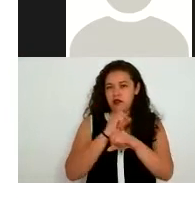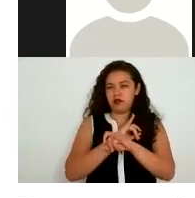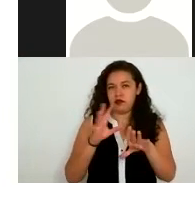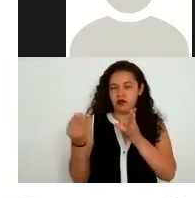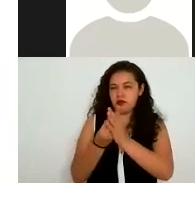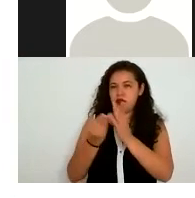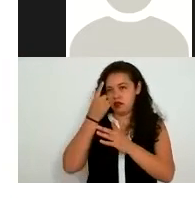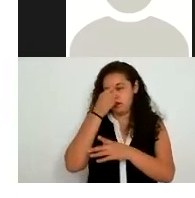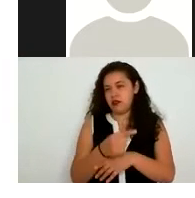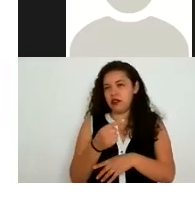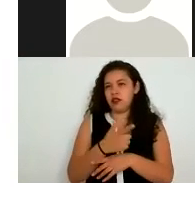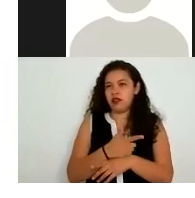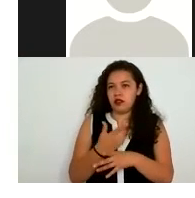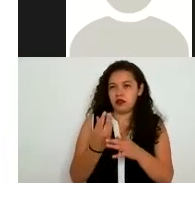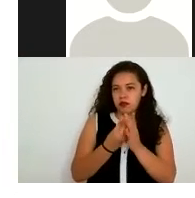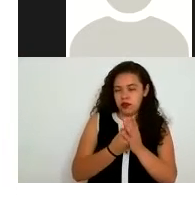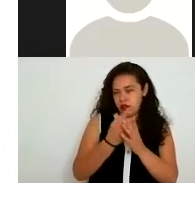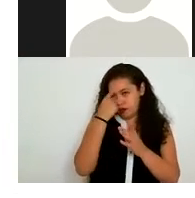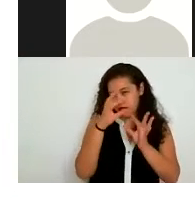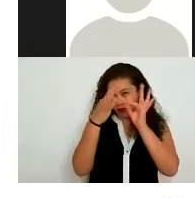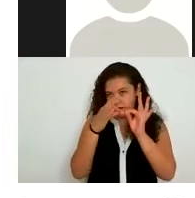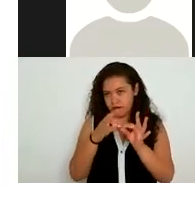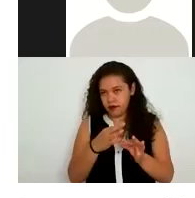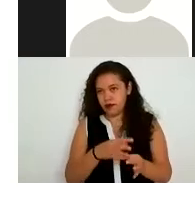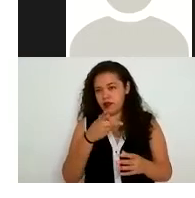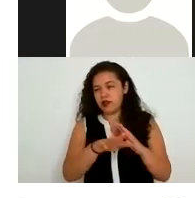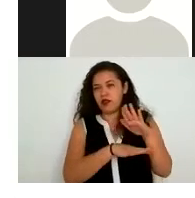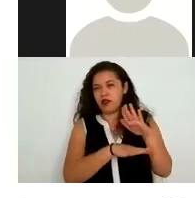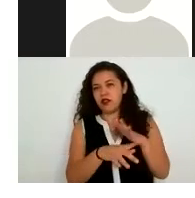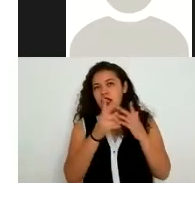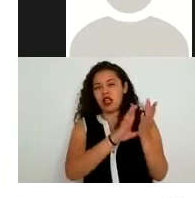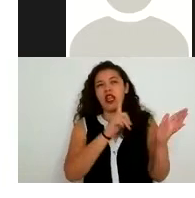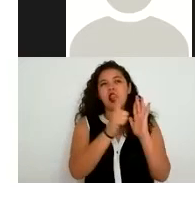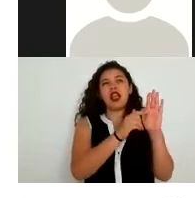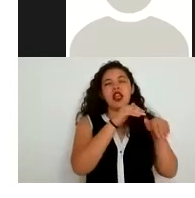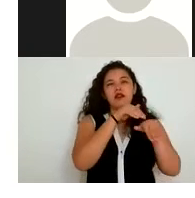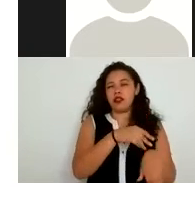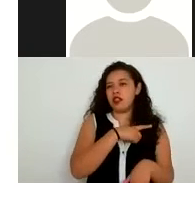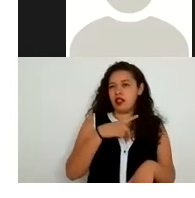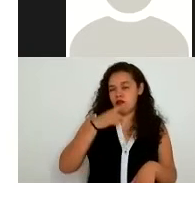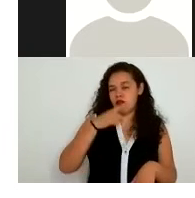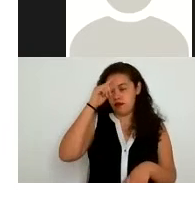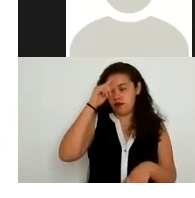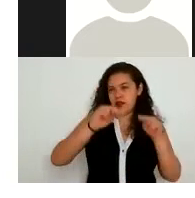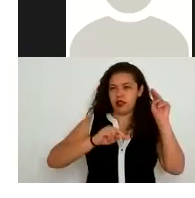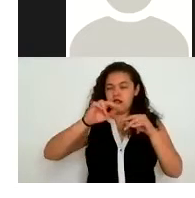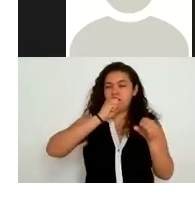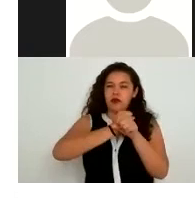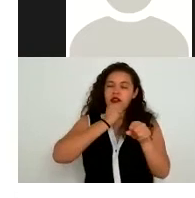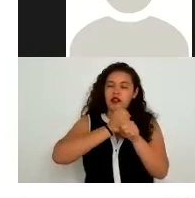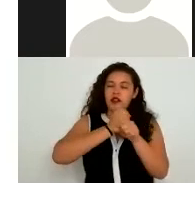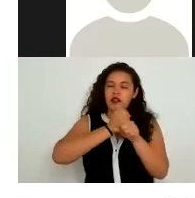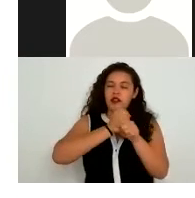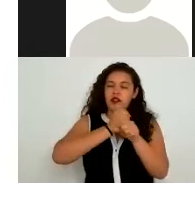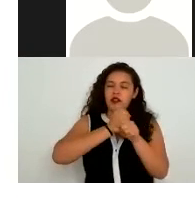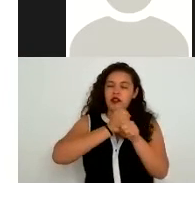privacidad al cumplimiento a los principios previstos en la ley y de acuerdo a estándares y mejores prácticas internacionales o